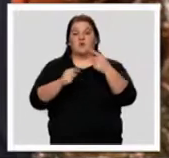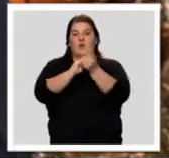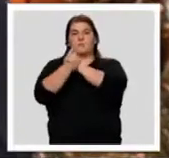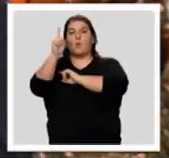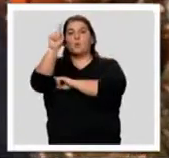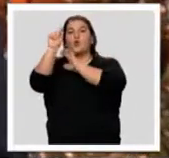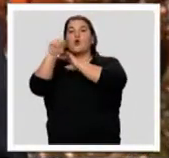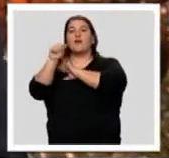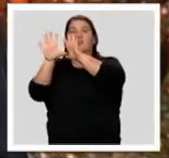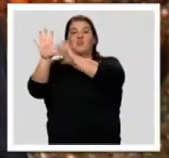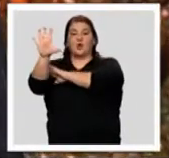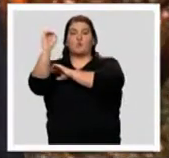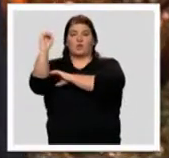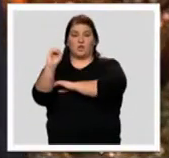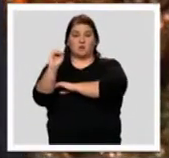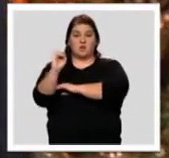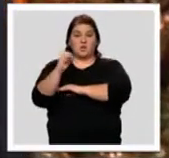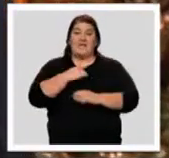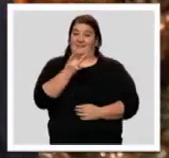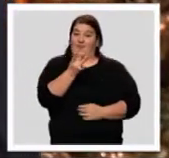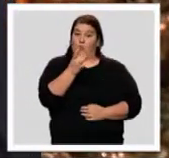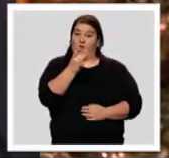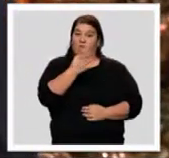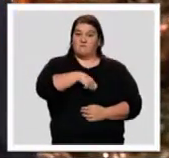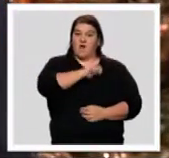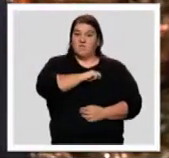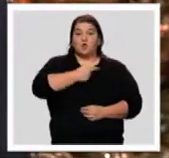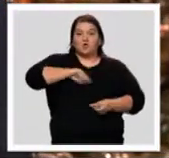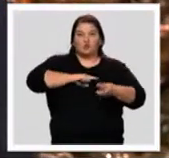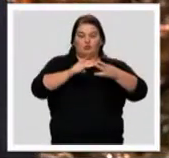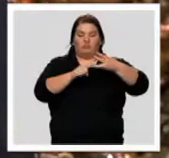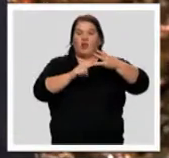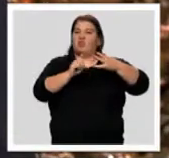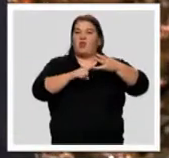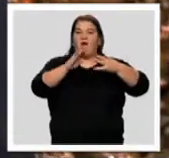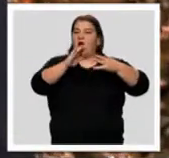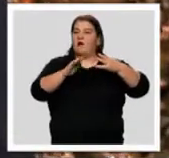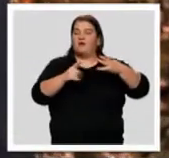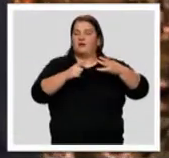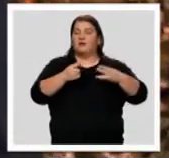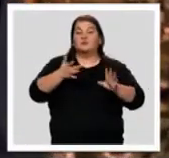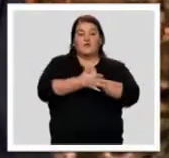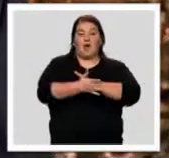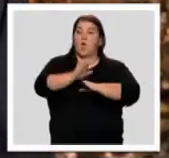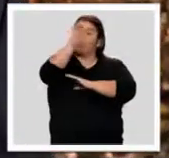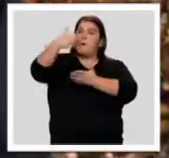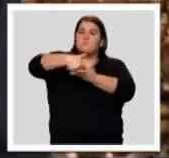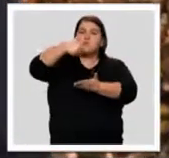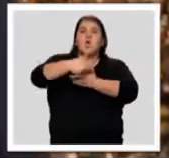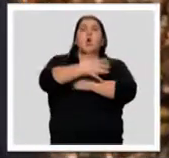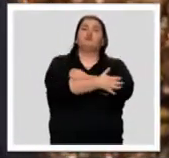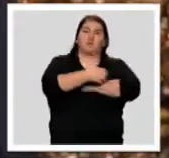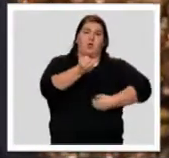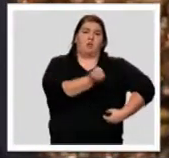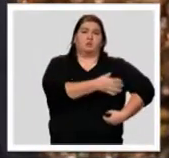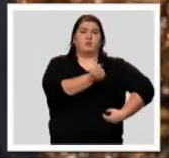,5% y nuestra deuda es la tercera más baja de España. Europa nos pide austeridad, pero nosotros le exigimos a